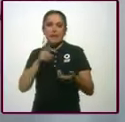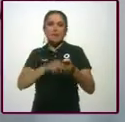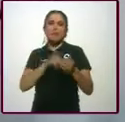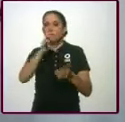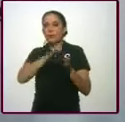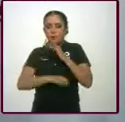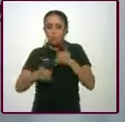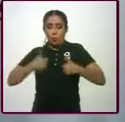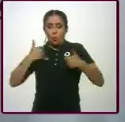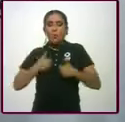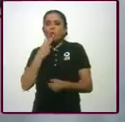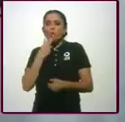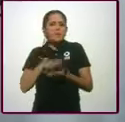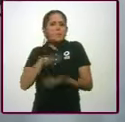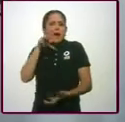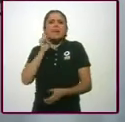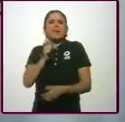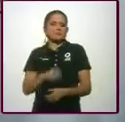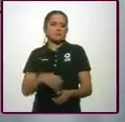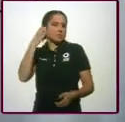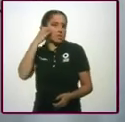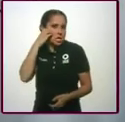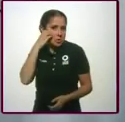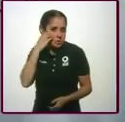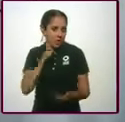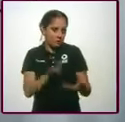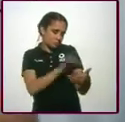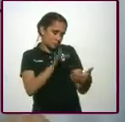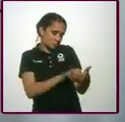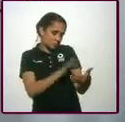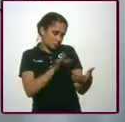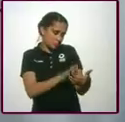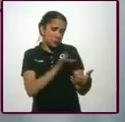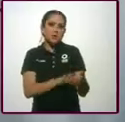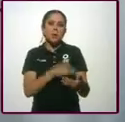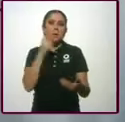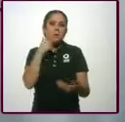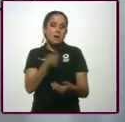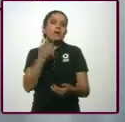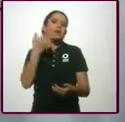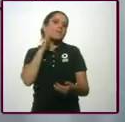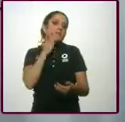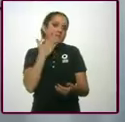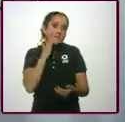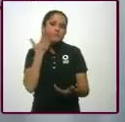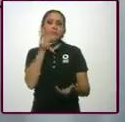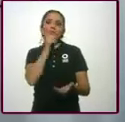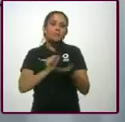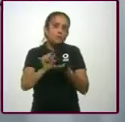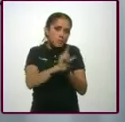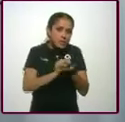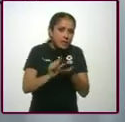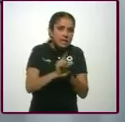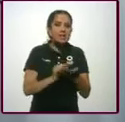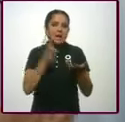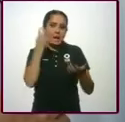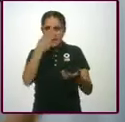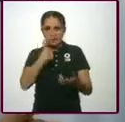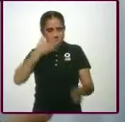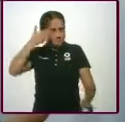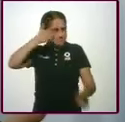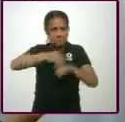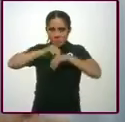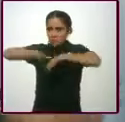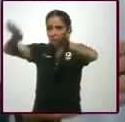celular, ven sus cuentas y sus redes sociales. Entonces vamos a trabajar sobre eso. Pero lo